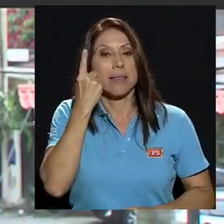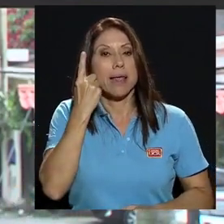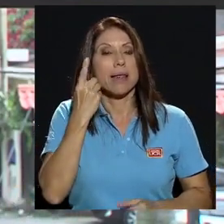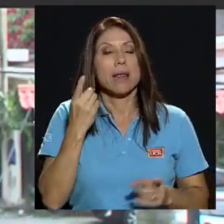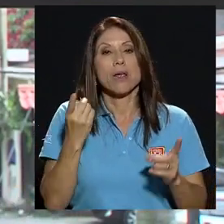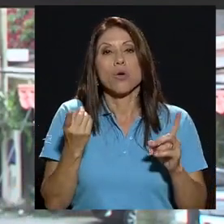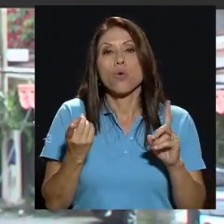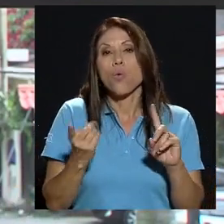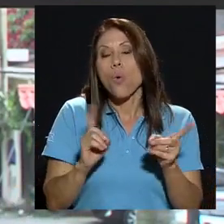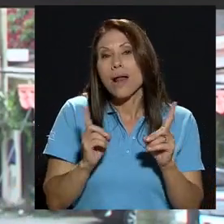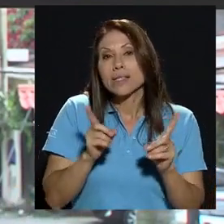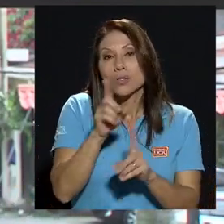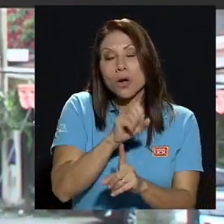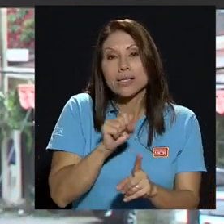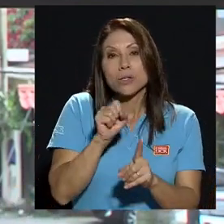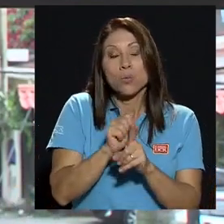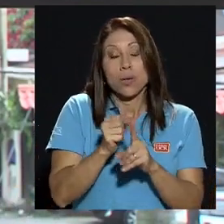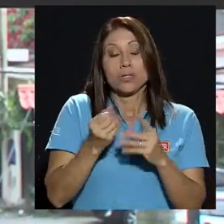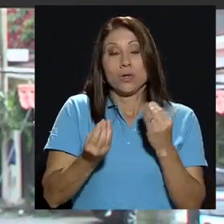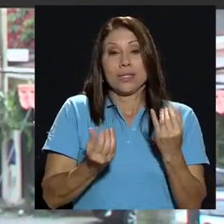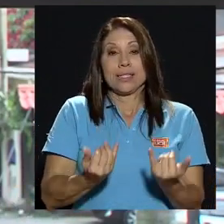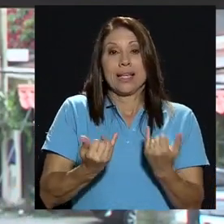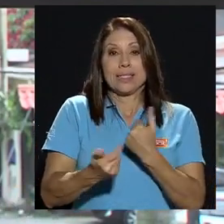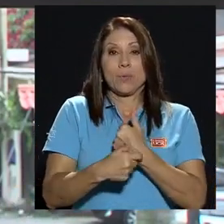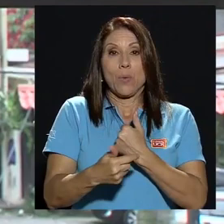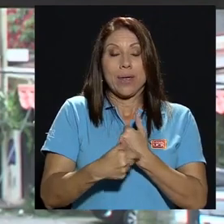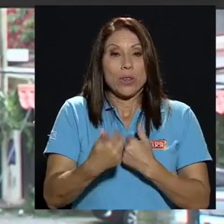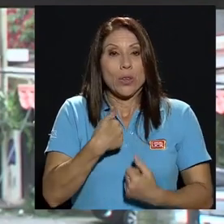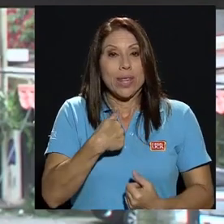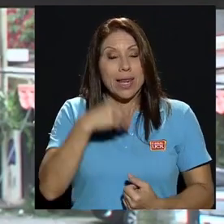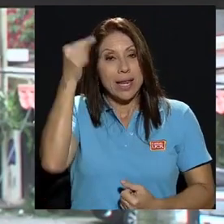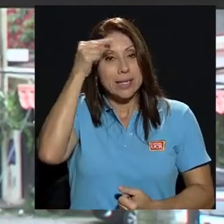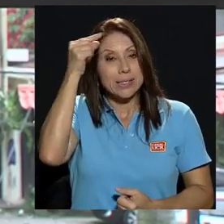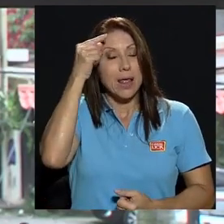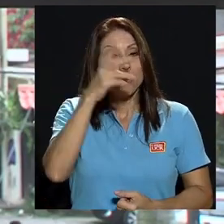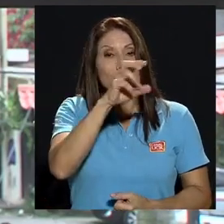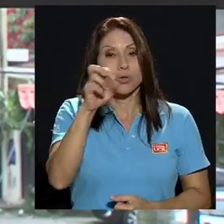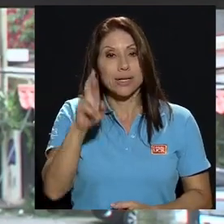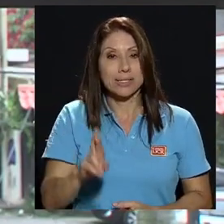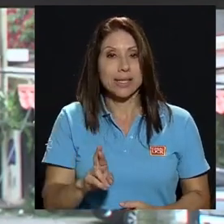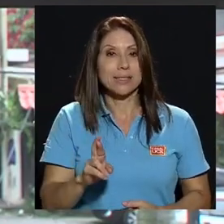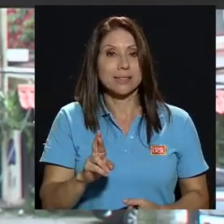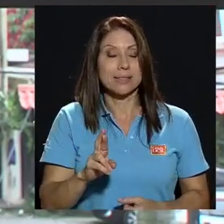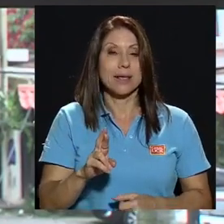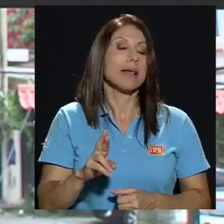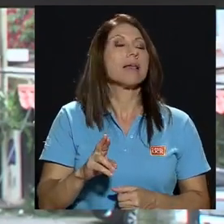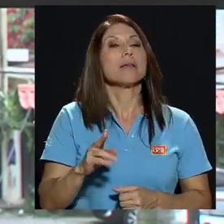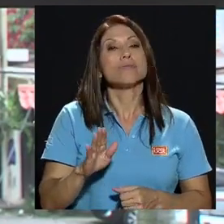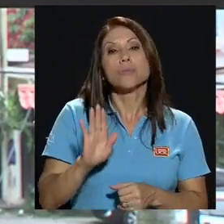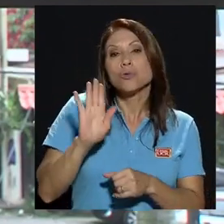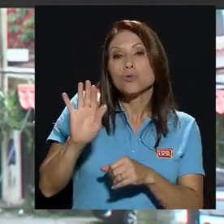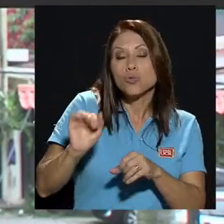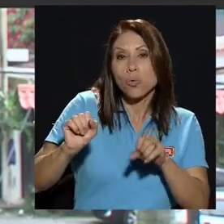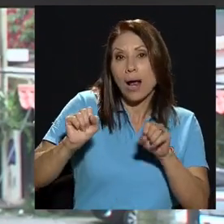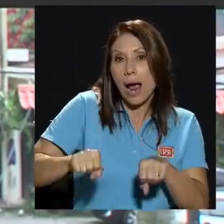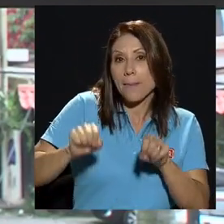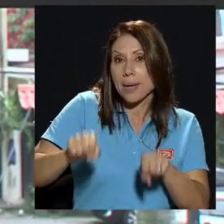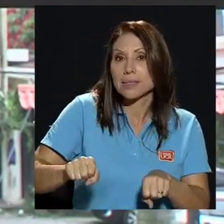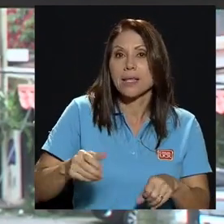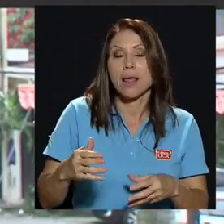predicamentos a los cuales está sometido en este momento el estado costarricense en cuanto a su capacidad de